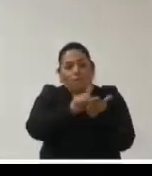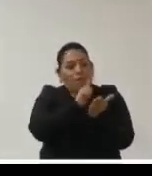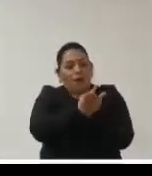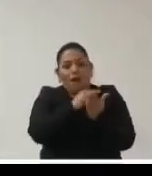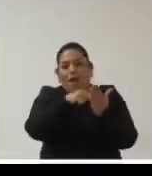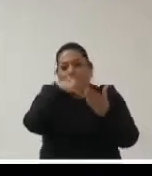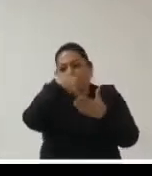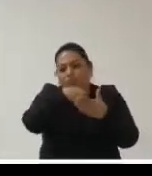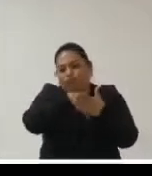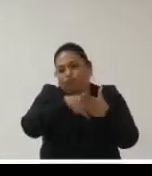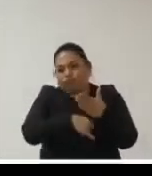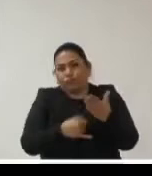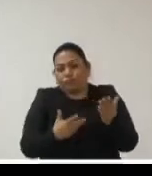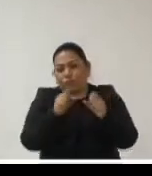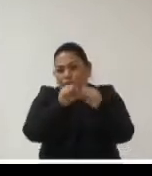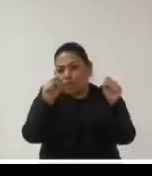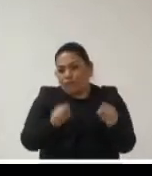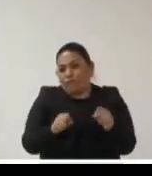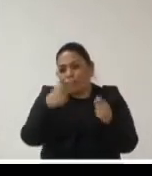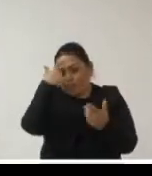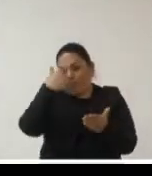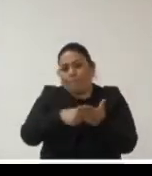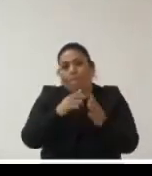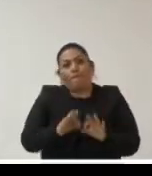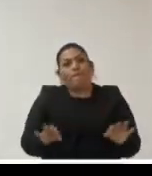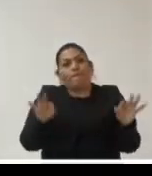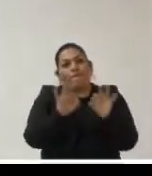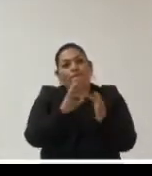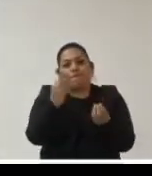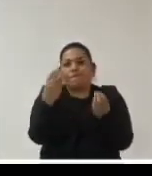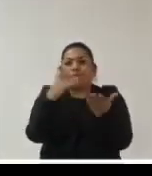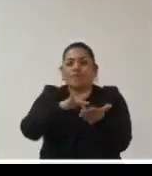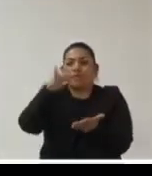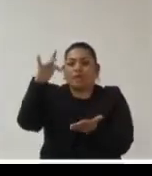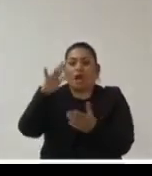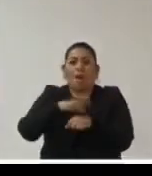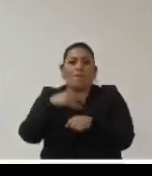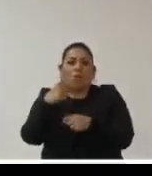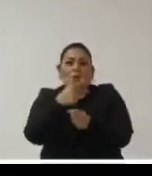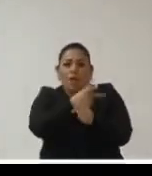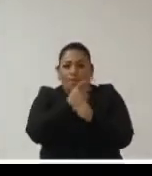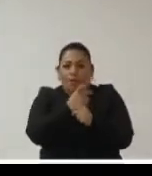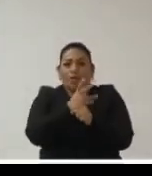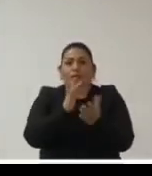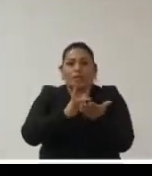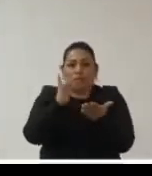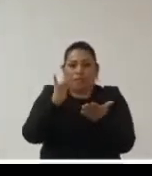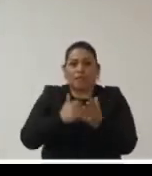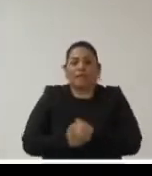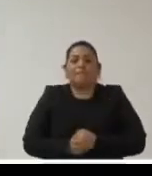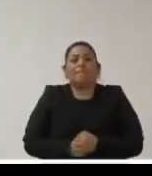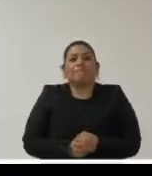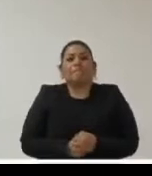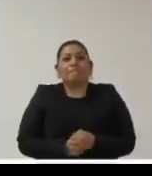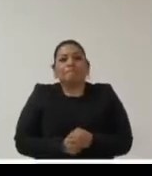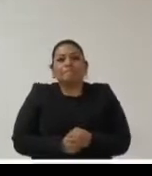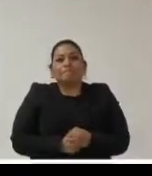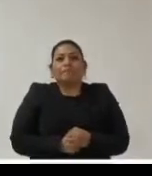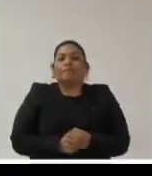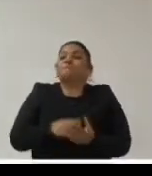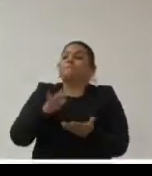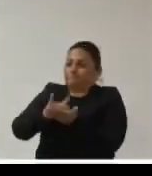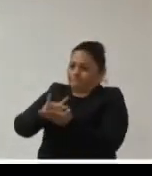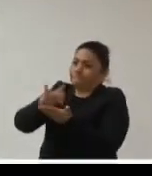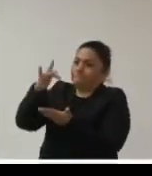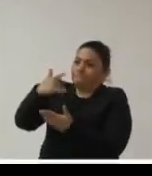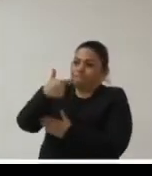profundizar nuestros sistemas democráticos que creo que es lo más fundamental muchísimas gracias por la invitación al contrario Gloria muchísimas